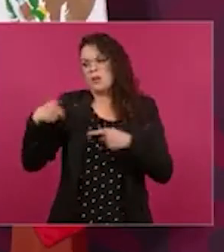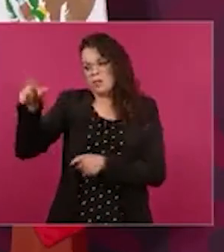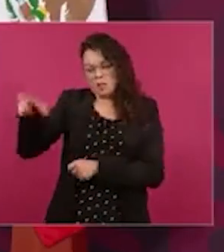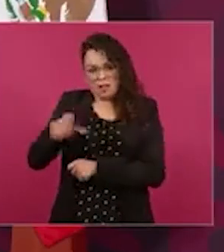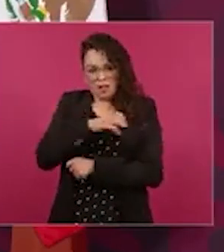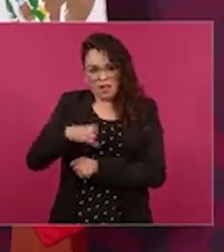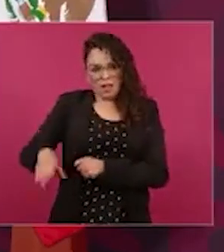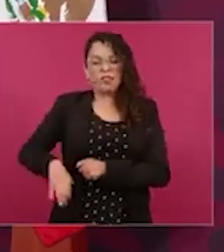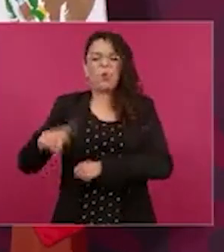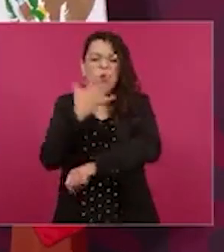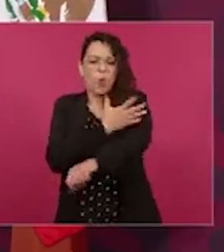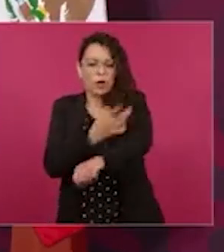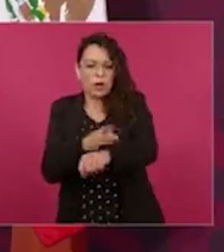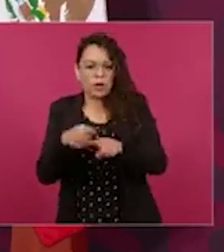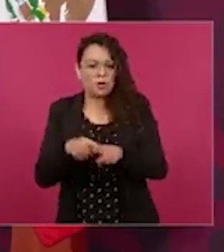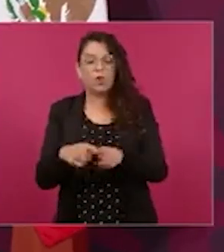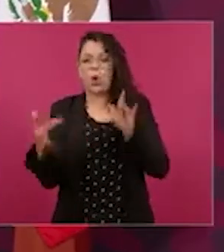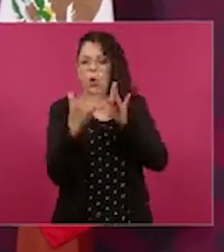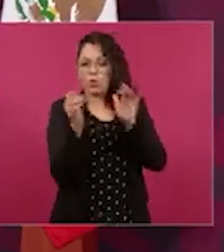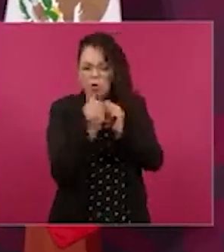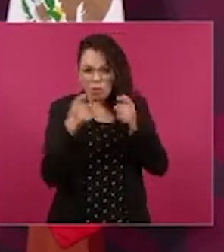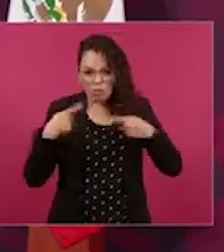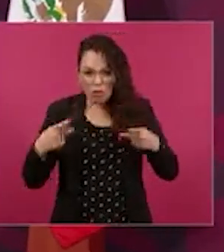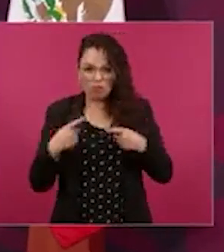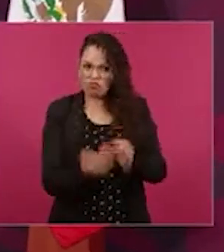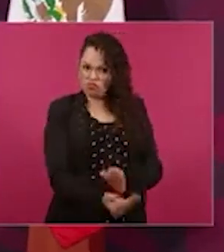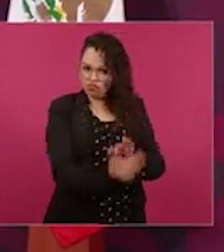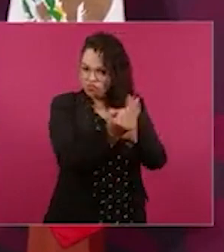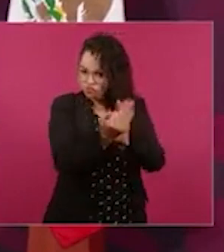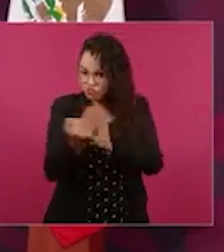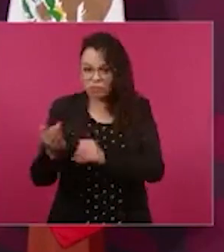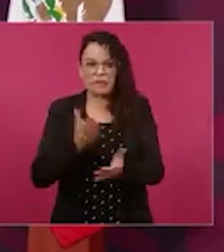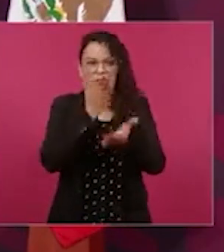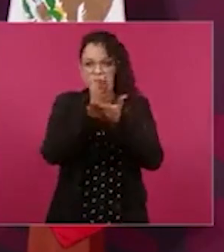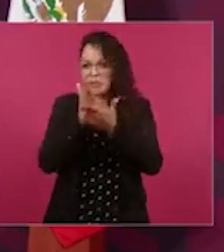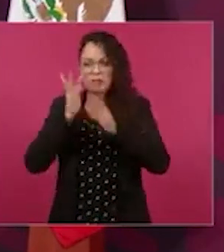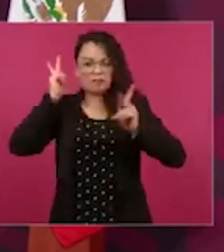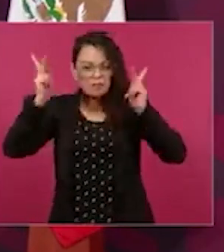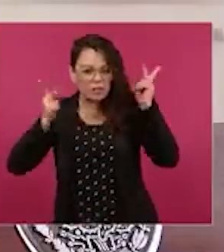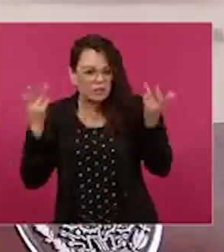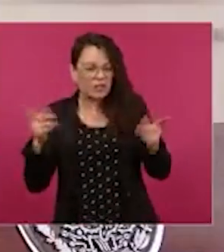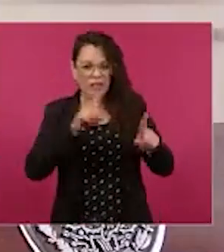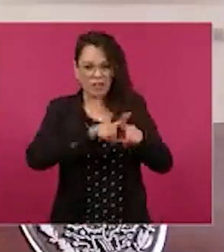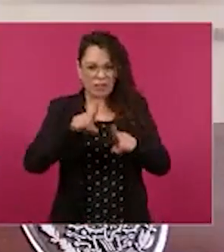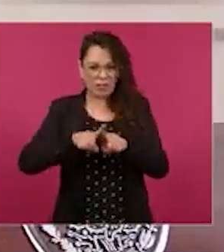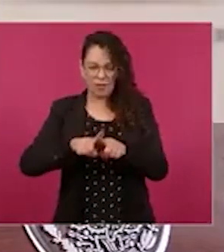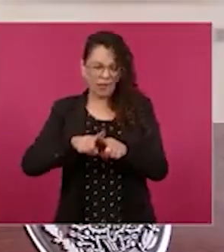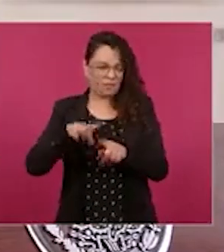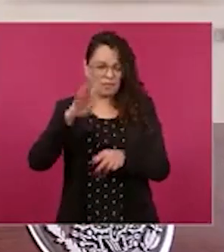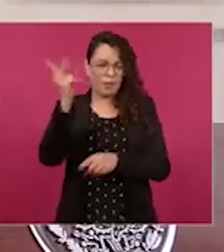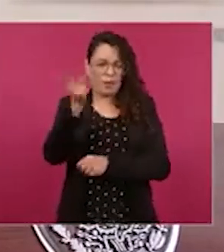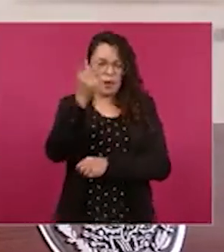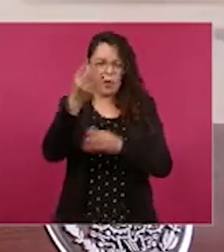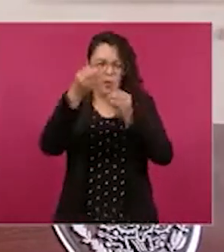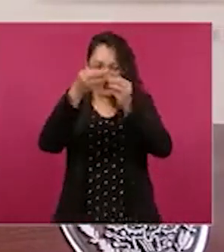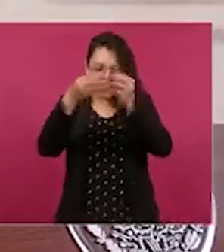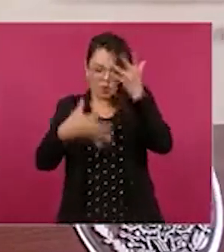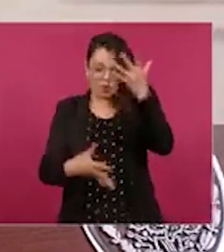es más honesto todas sí pero esa pregunta él pidió